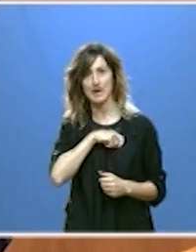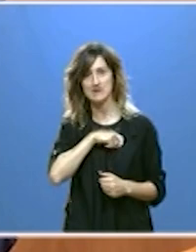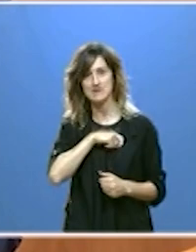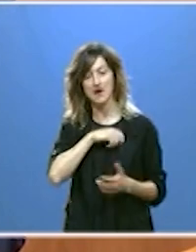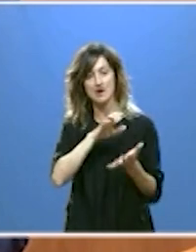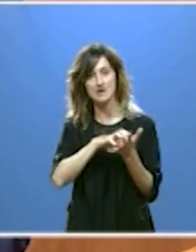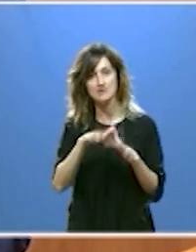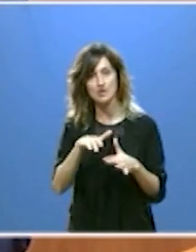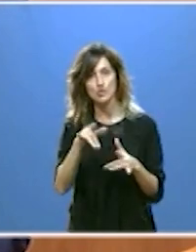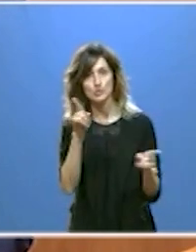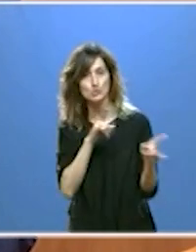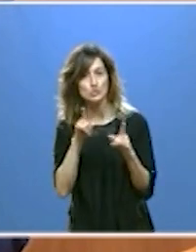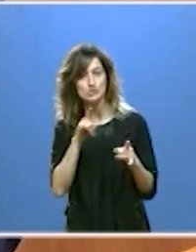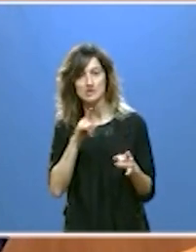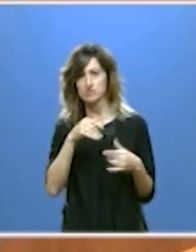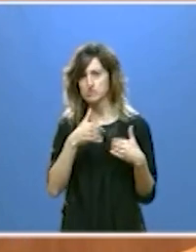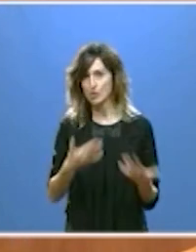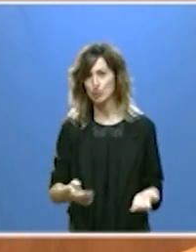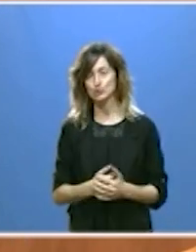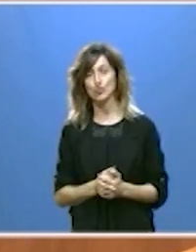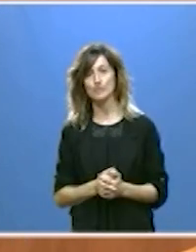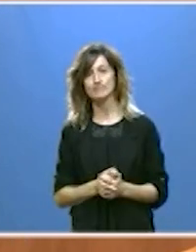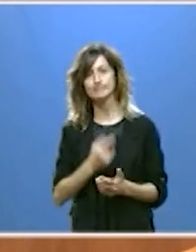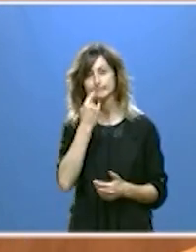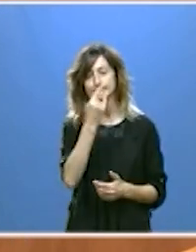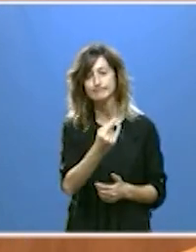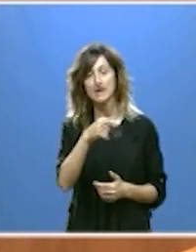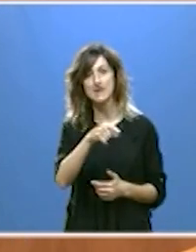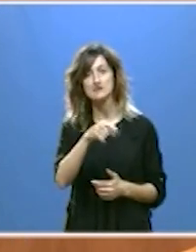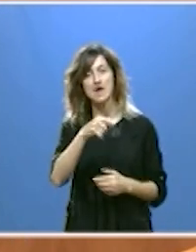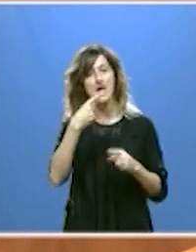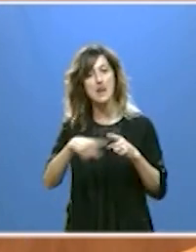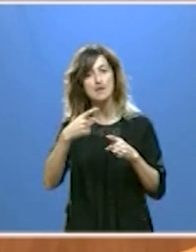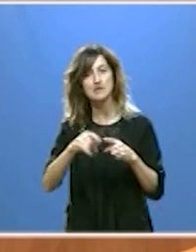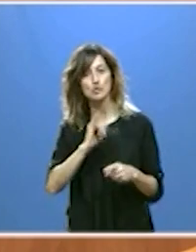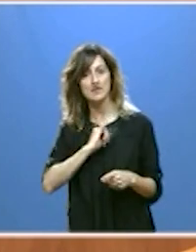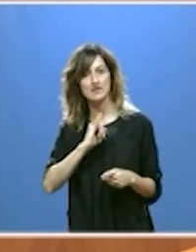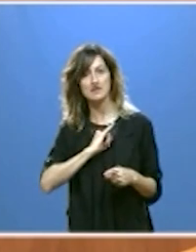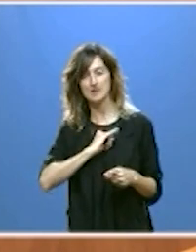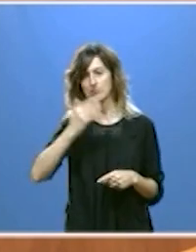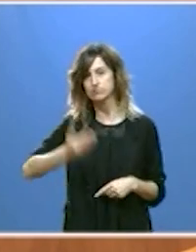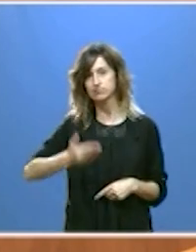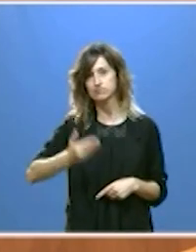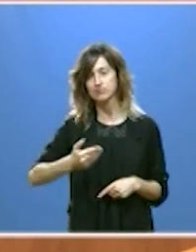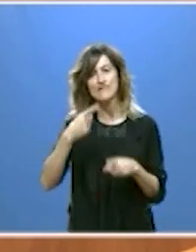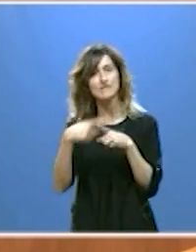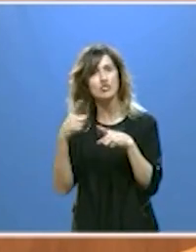seduce bien y pronto. Primordial elemento de nuestra identidad y factor desde luego de